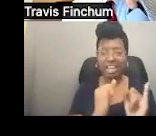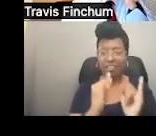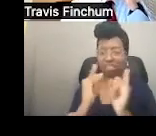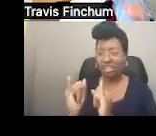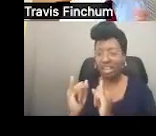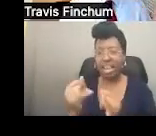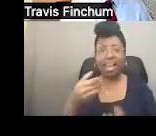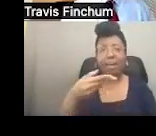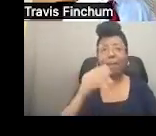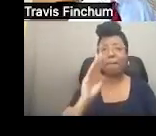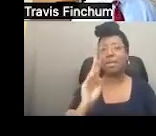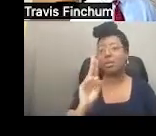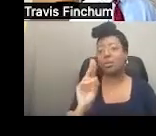individualizado.